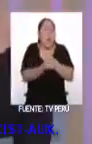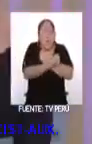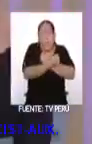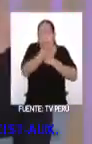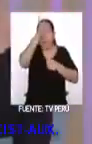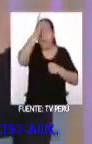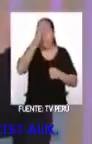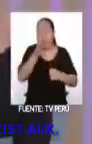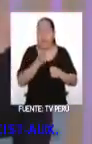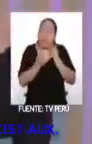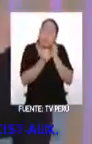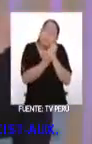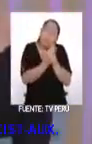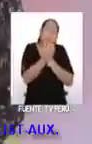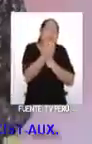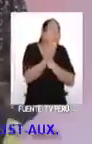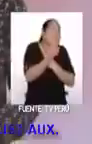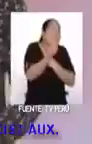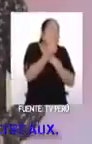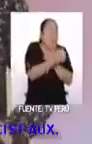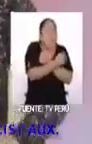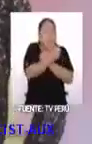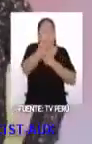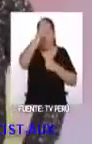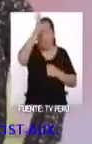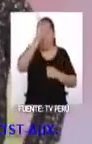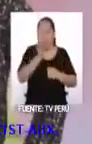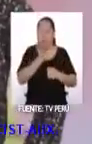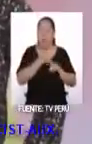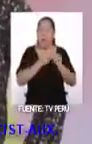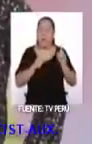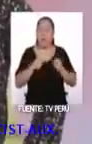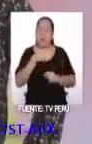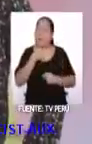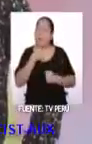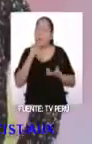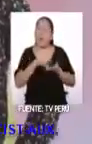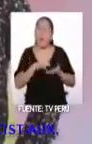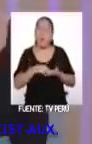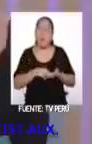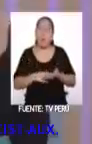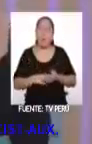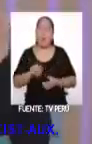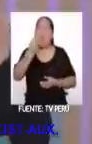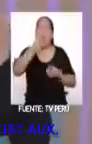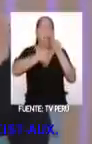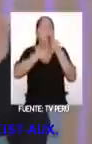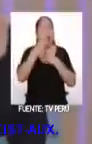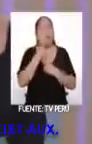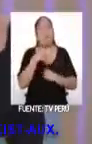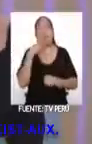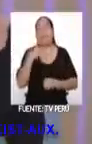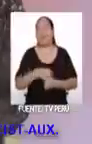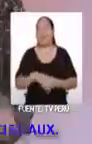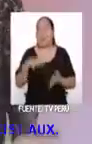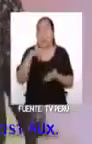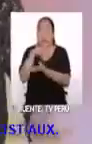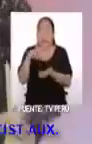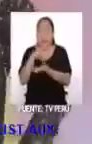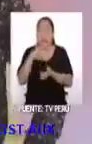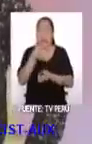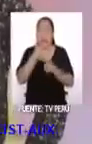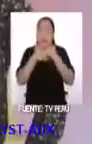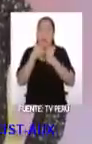adoración. Somos bastante cariñosos con esos. Sin embargo, algo que me gusta muchísimo también es la comida. que sí. La fusión.